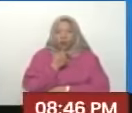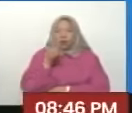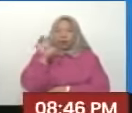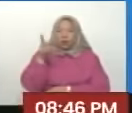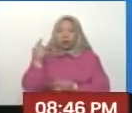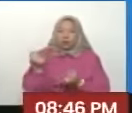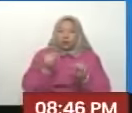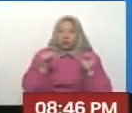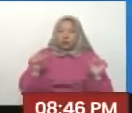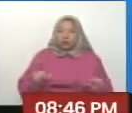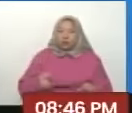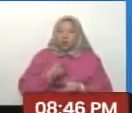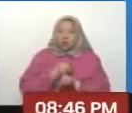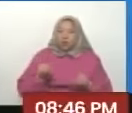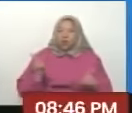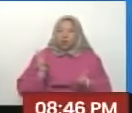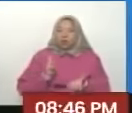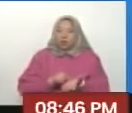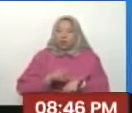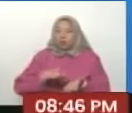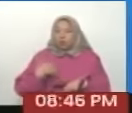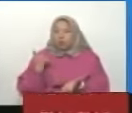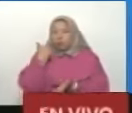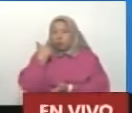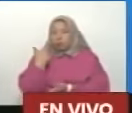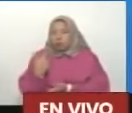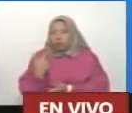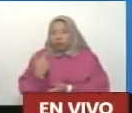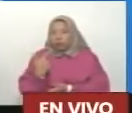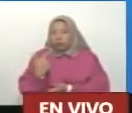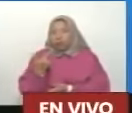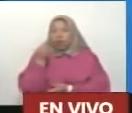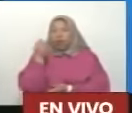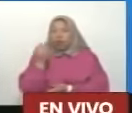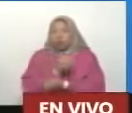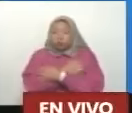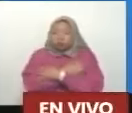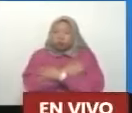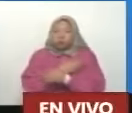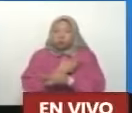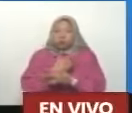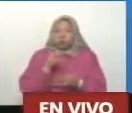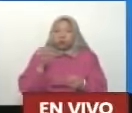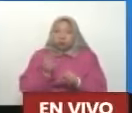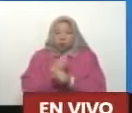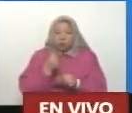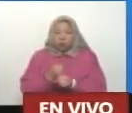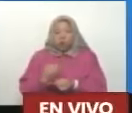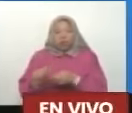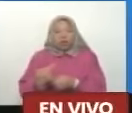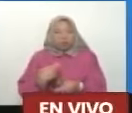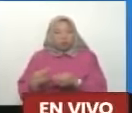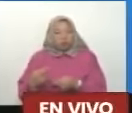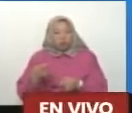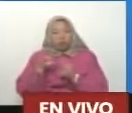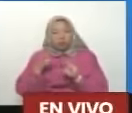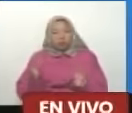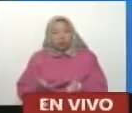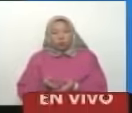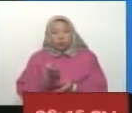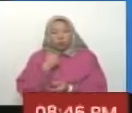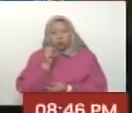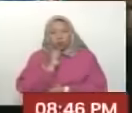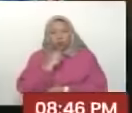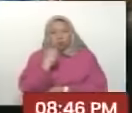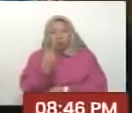en Venezuela y una democracia que pude ver con mis ojos, abrazar con mis brazos y relatarle al mundo con mi